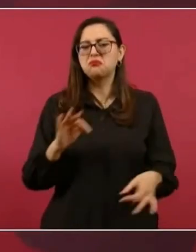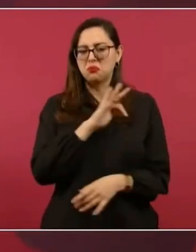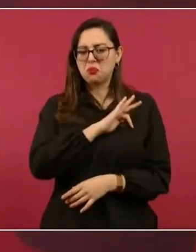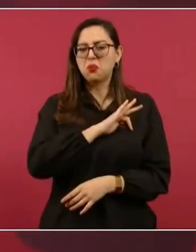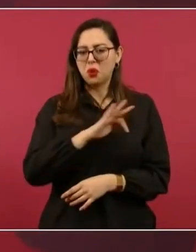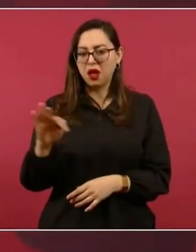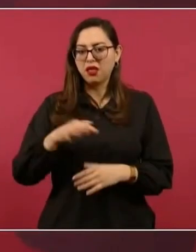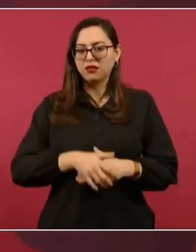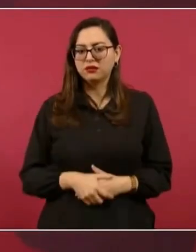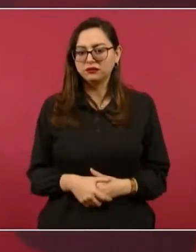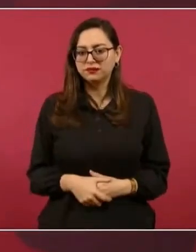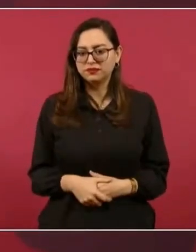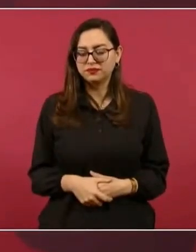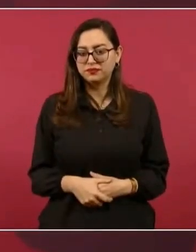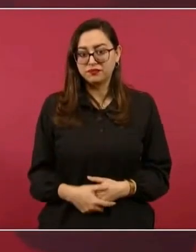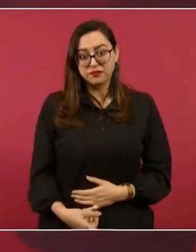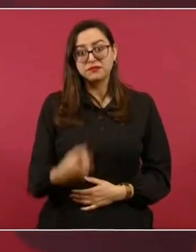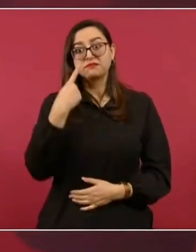Esa